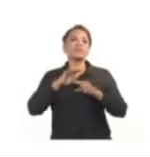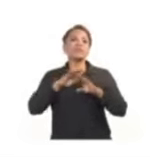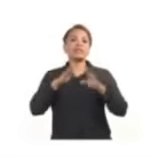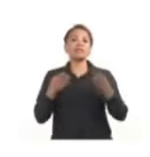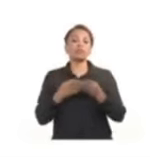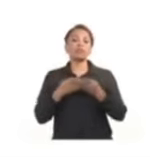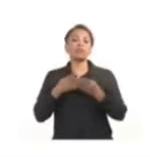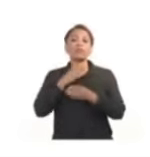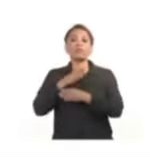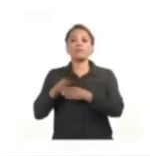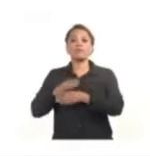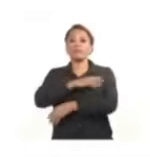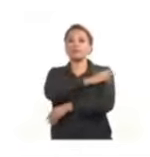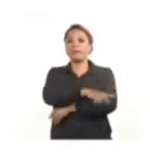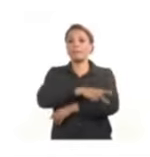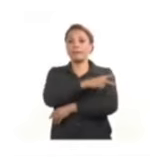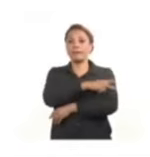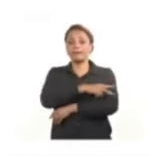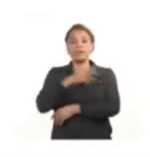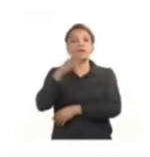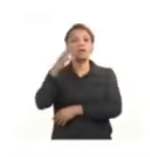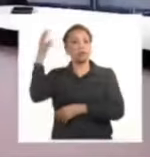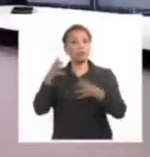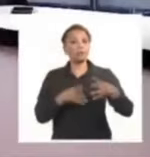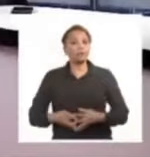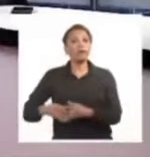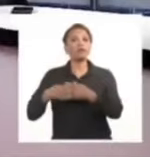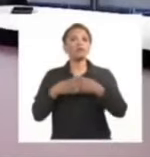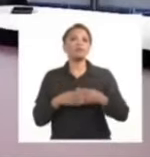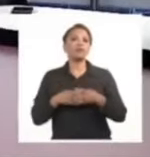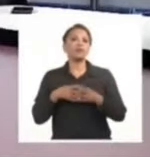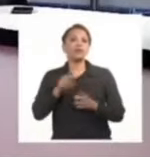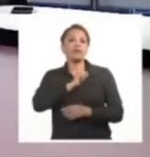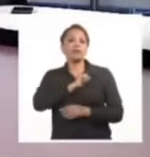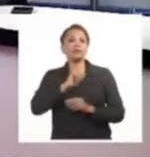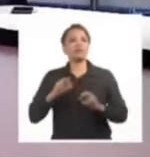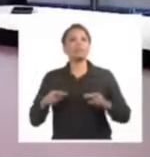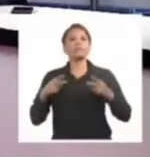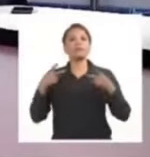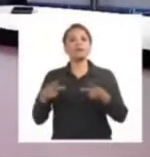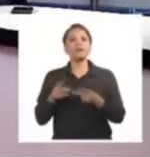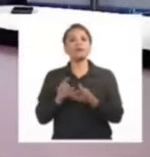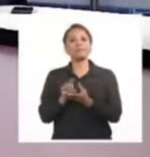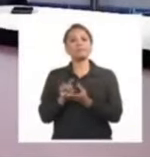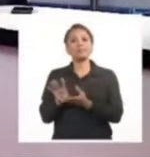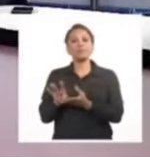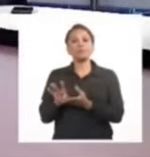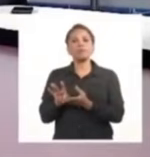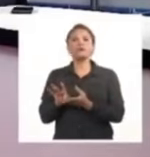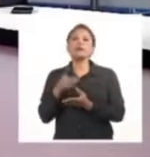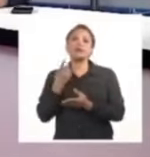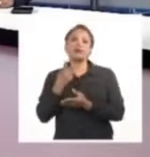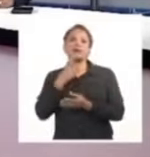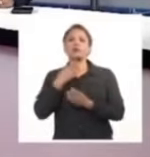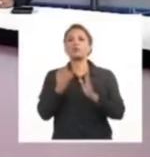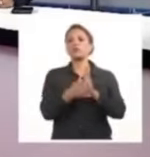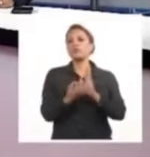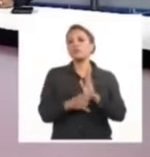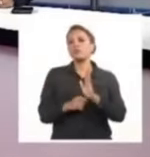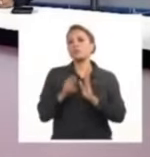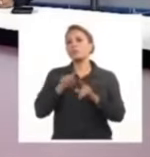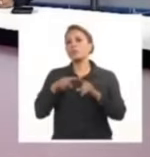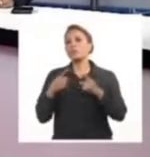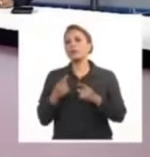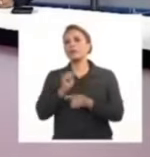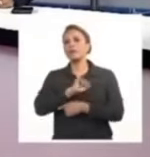polarizado sistema político el gobierno estadounidense optó nuevamente por la exclusión como recurso para tratar de lograr